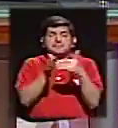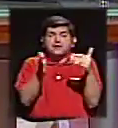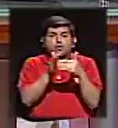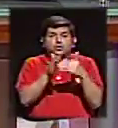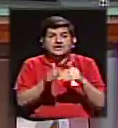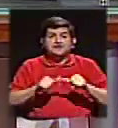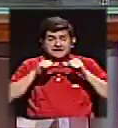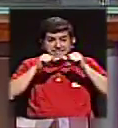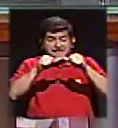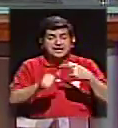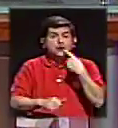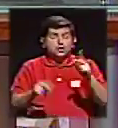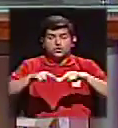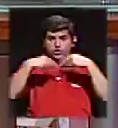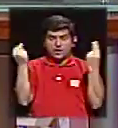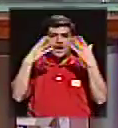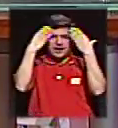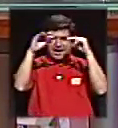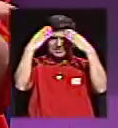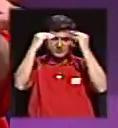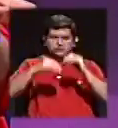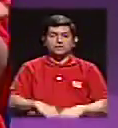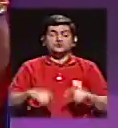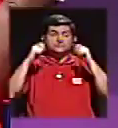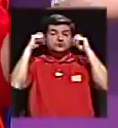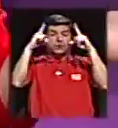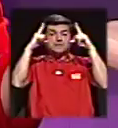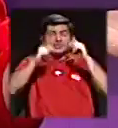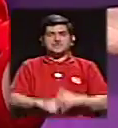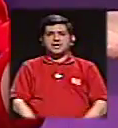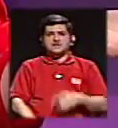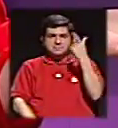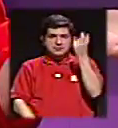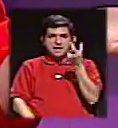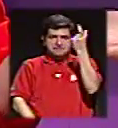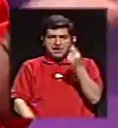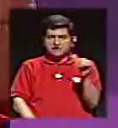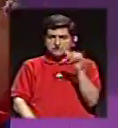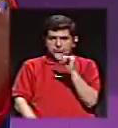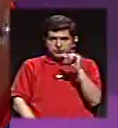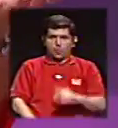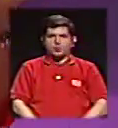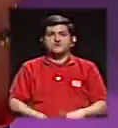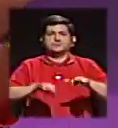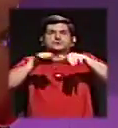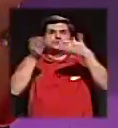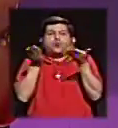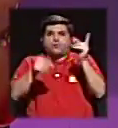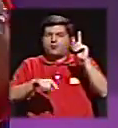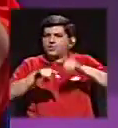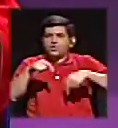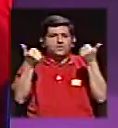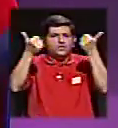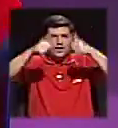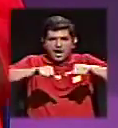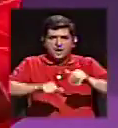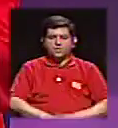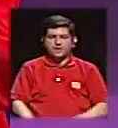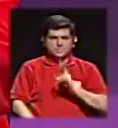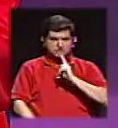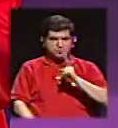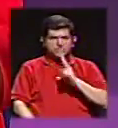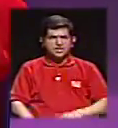La Nación lo acaba de decir en un reportaje, o sea, es impresionante, las pensiones igual. ¿Cómo es posible que no se pongan de acuerdo para hacer